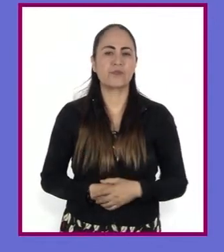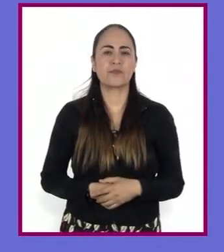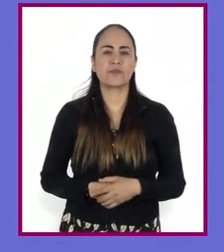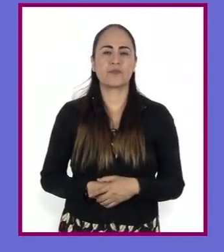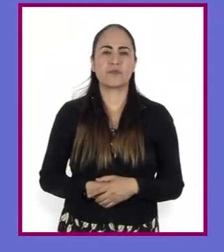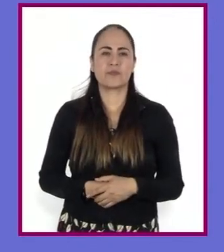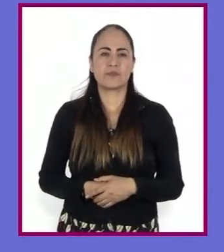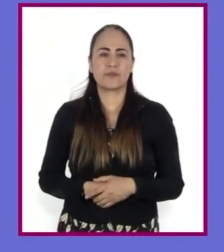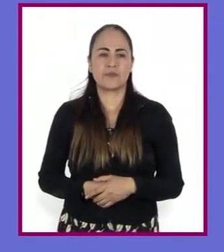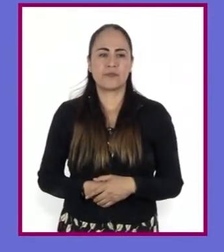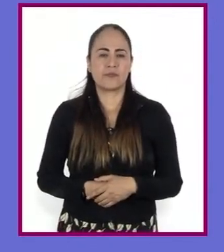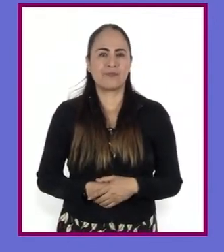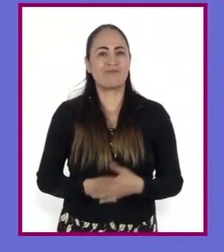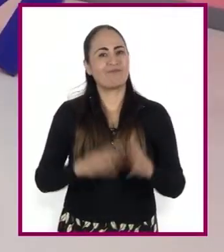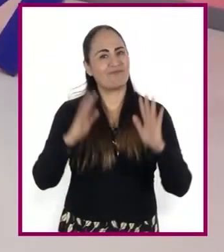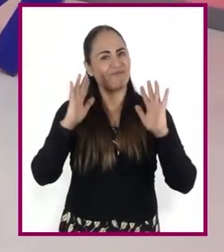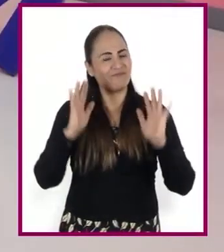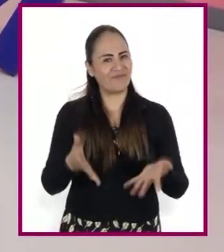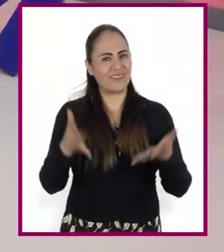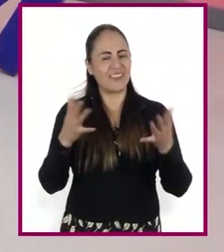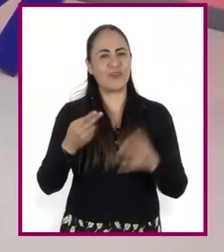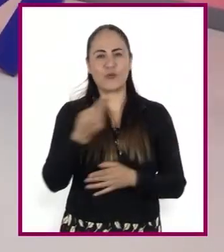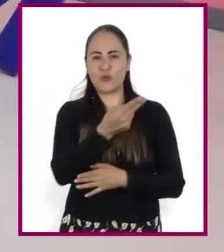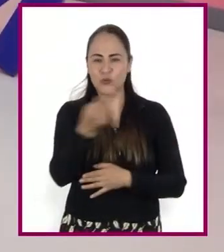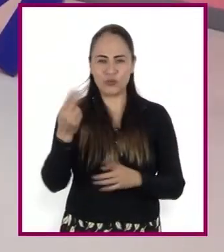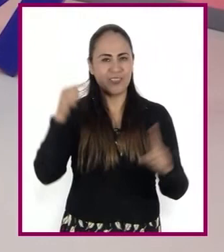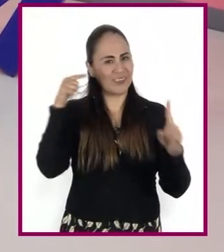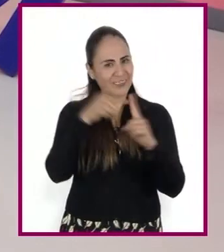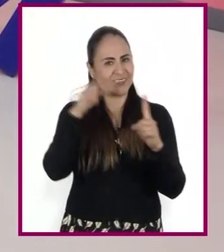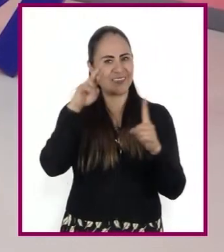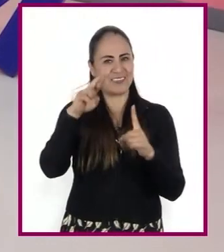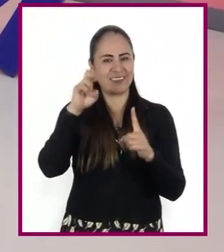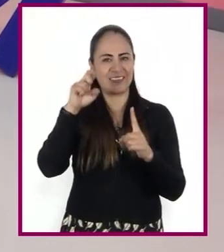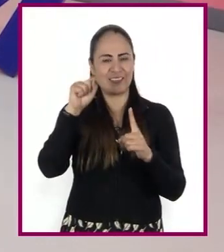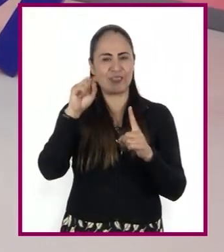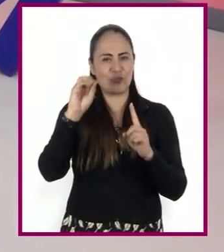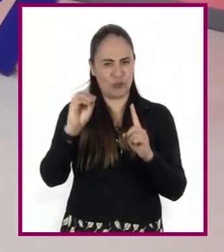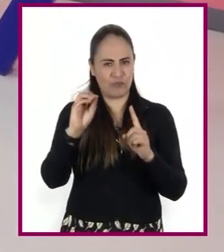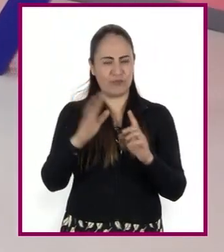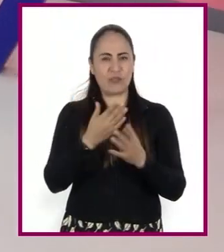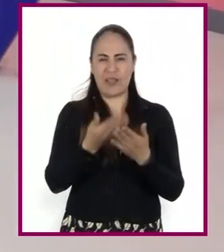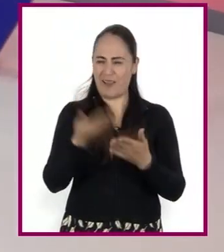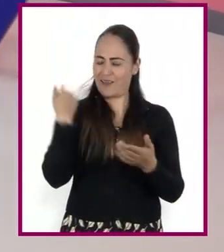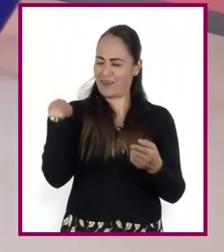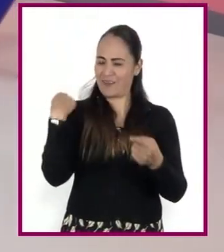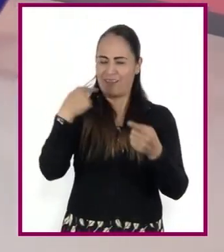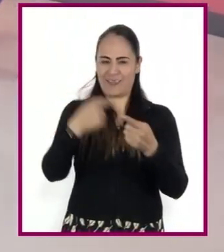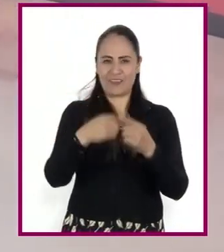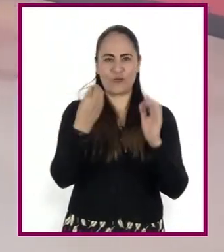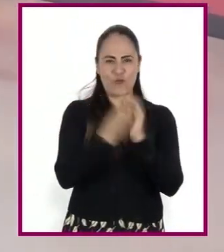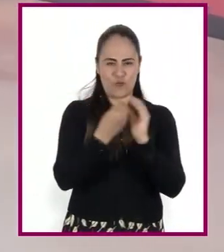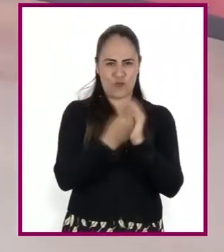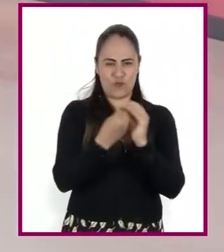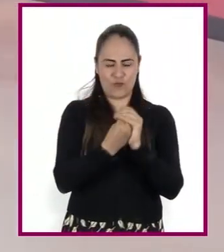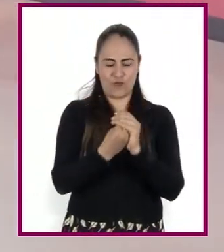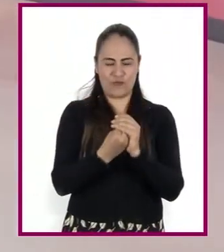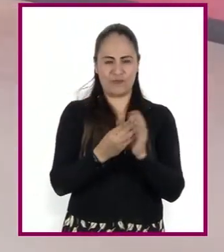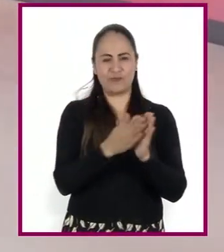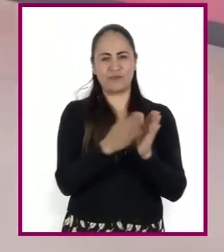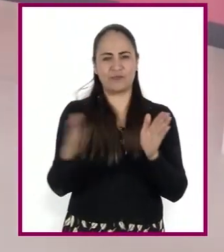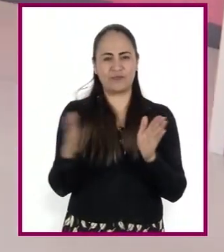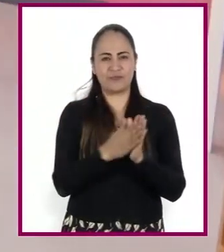textos. Llegó el momento de realizar un reto. A partir de lo revisado durante nuestra sesión,